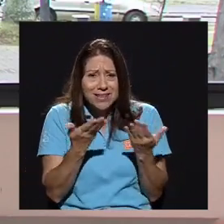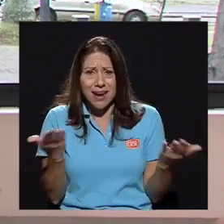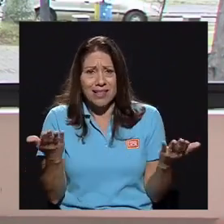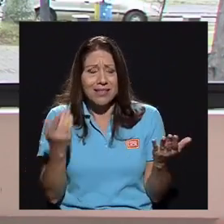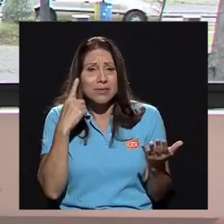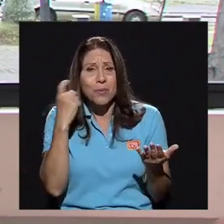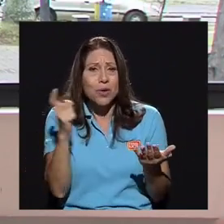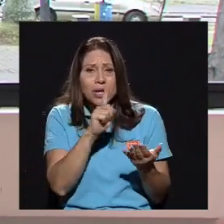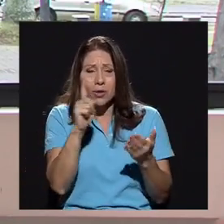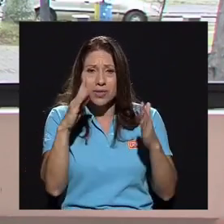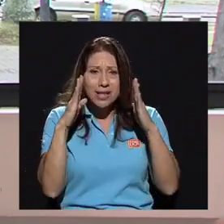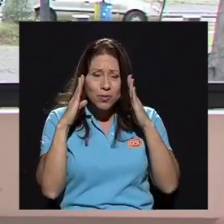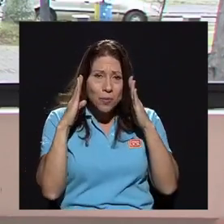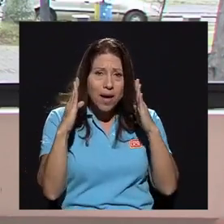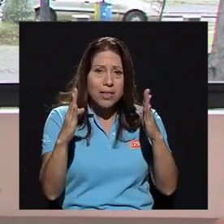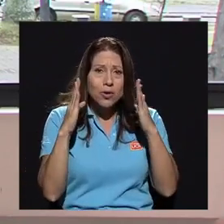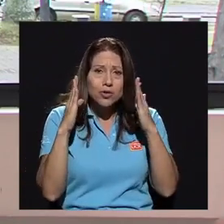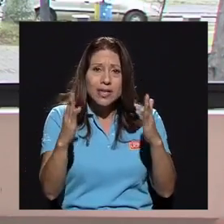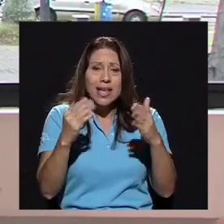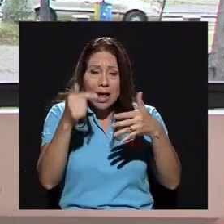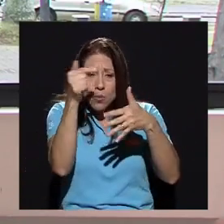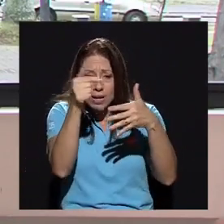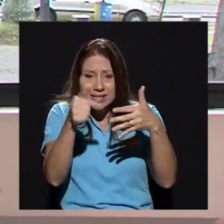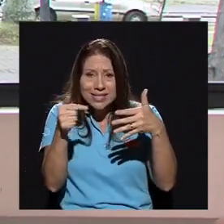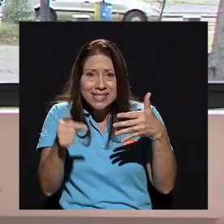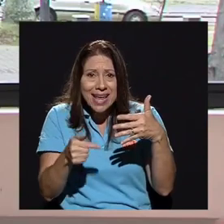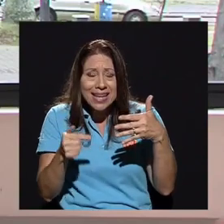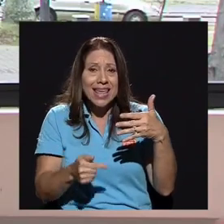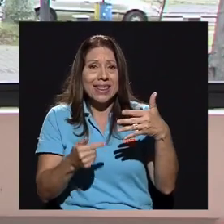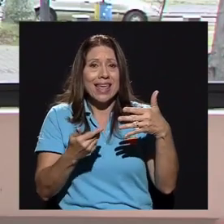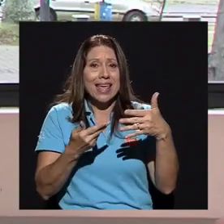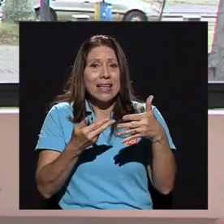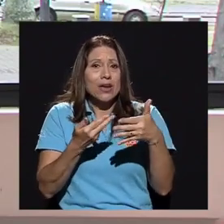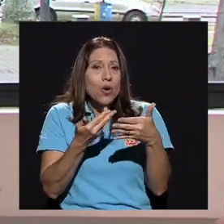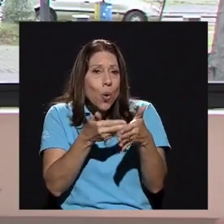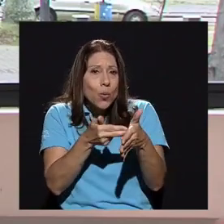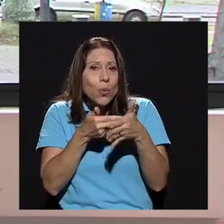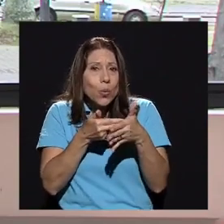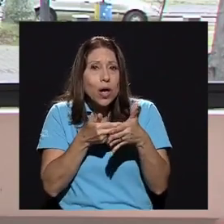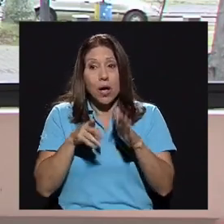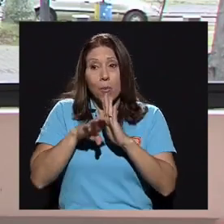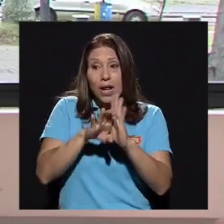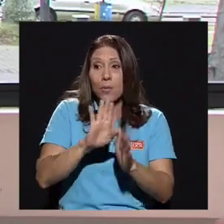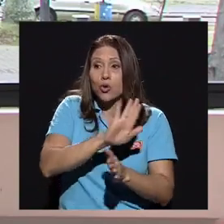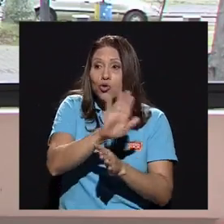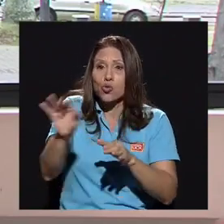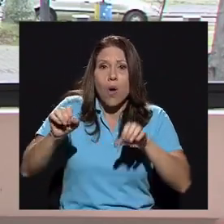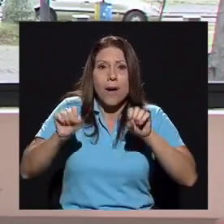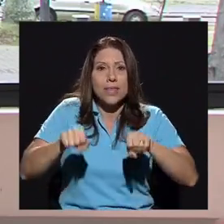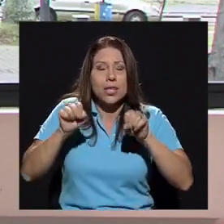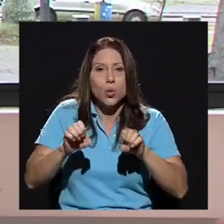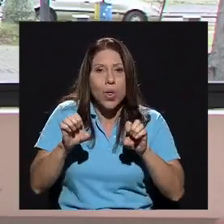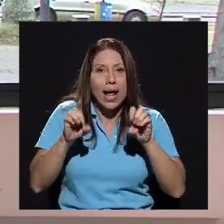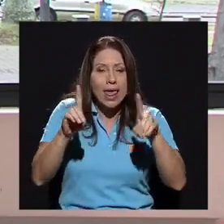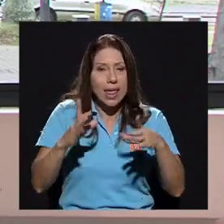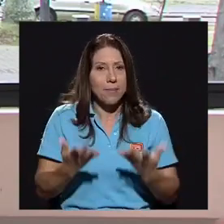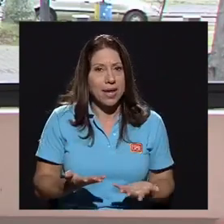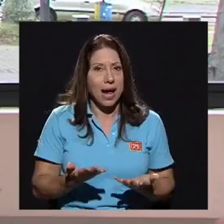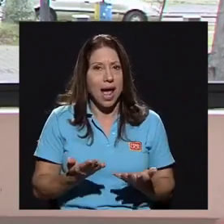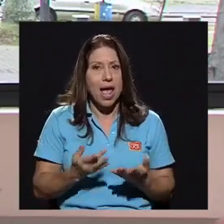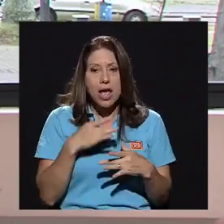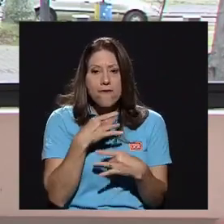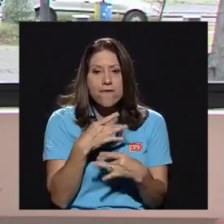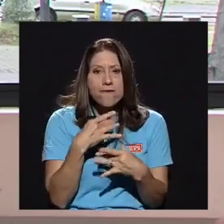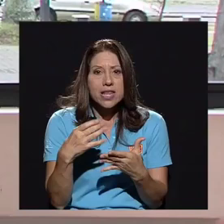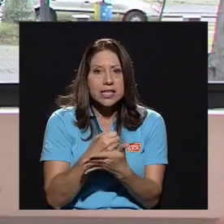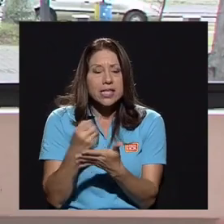porque no están tomando en consideración una serie de condicionantes, la propia aptitud académica, los fines